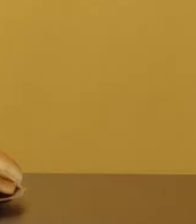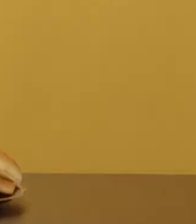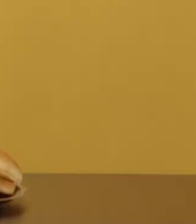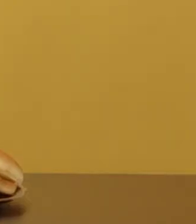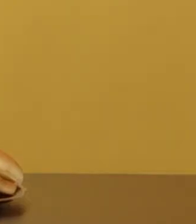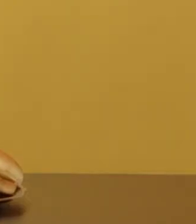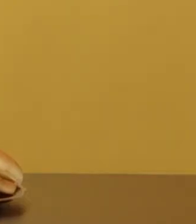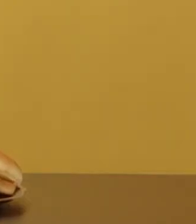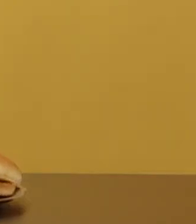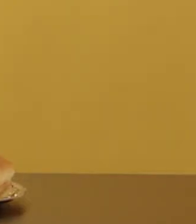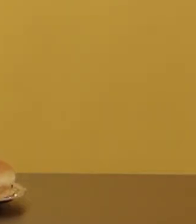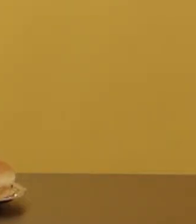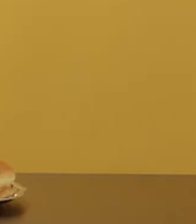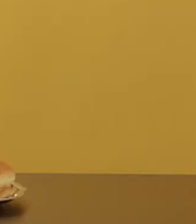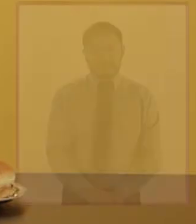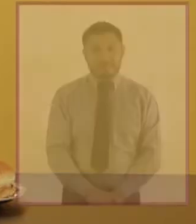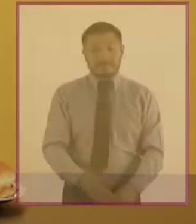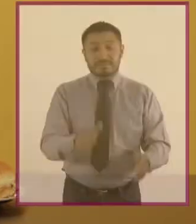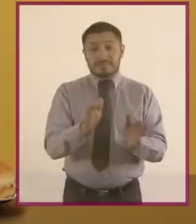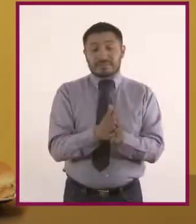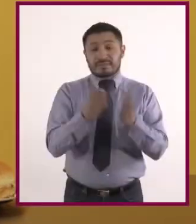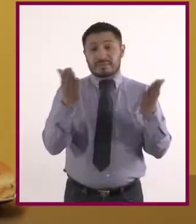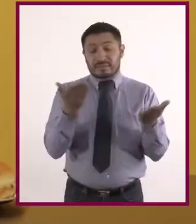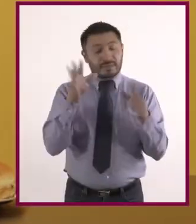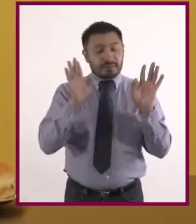Y podemos ir preparando nuestros panes.